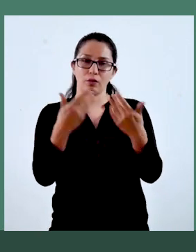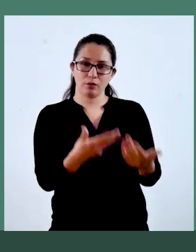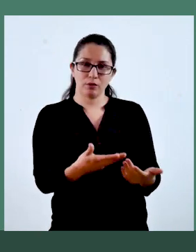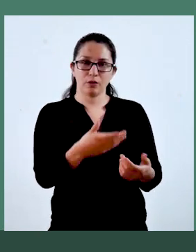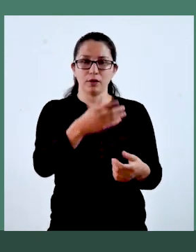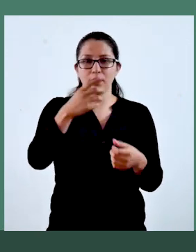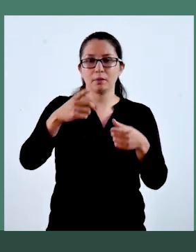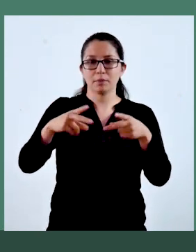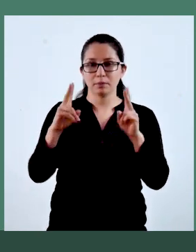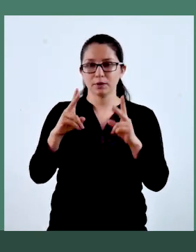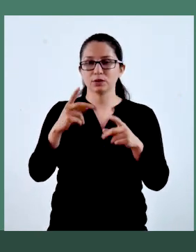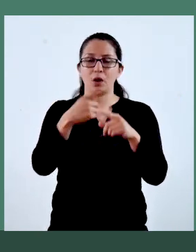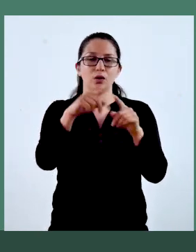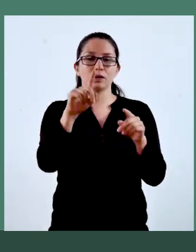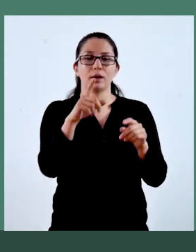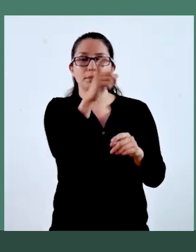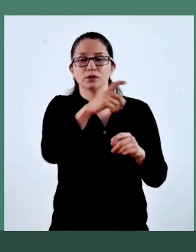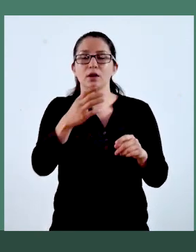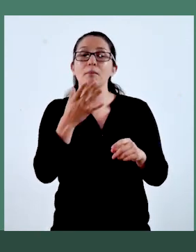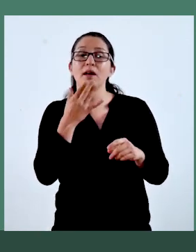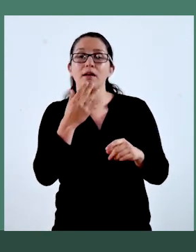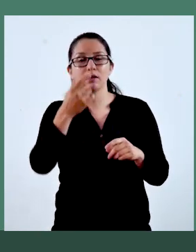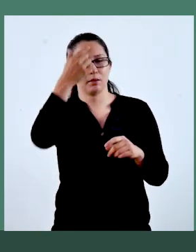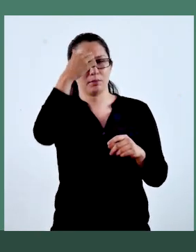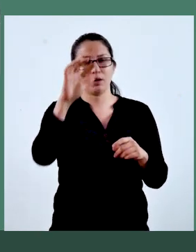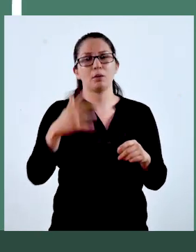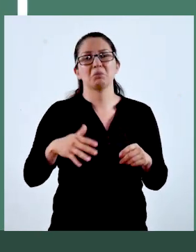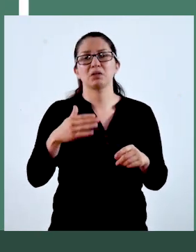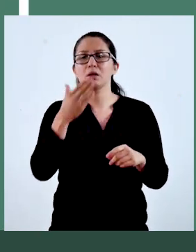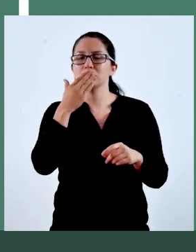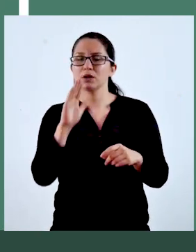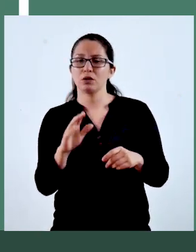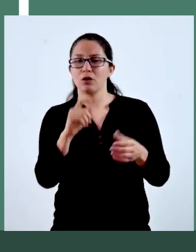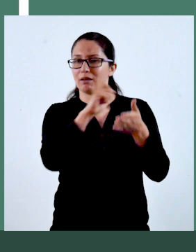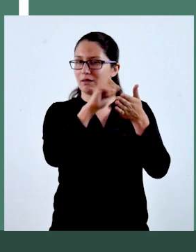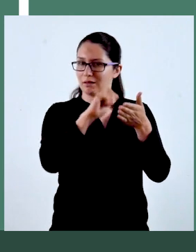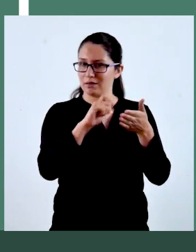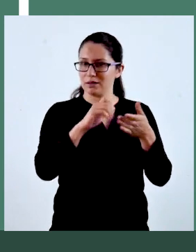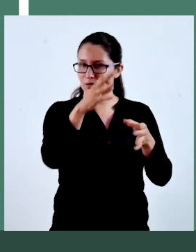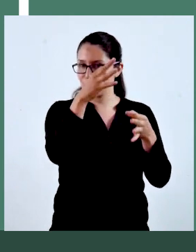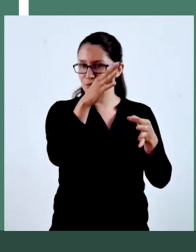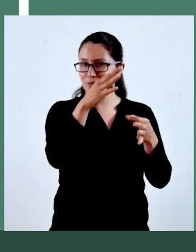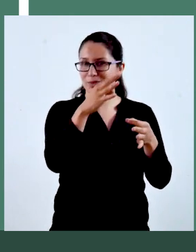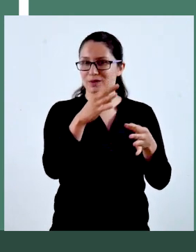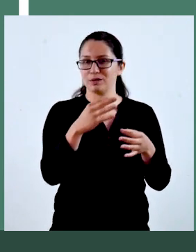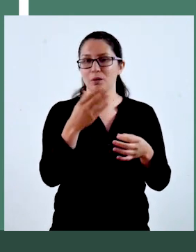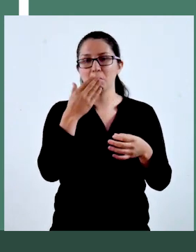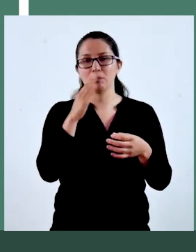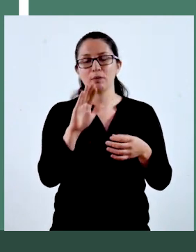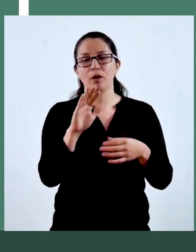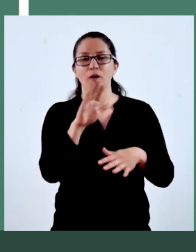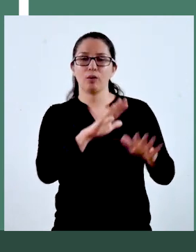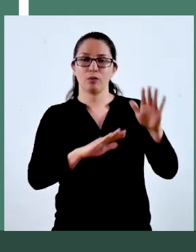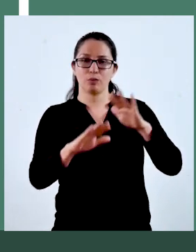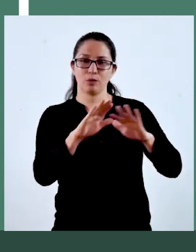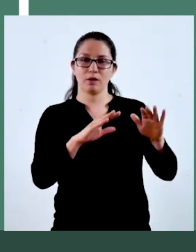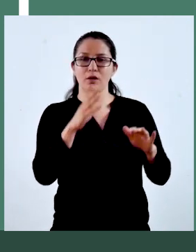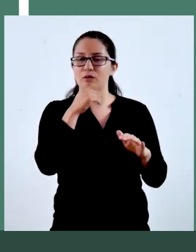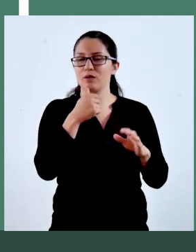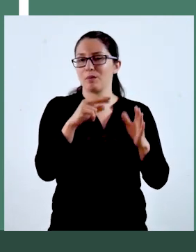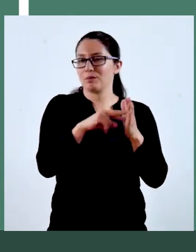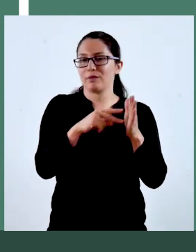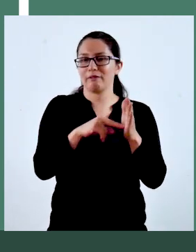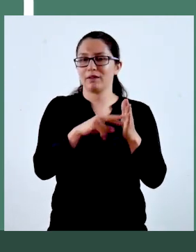ser incluso de palabra, pero lo más conveniente es que quede por escrito, para que después no existan dudas respecto a la existencia de la